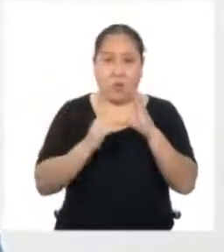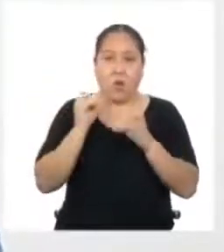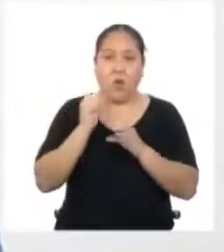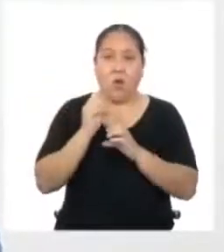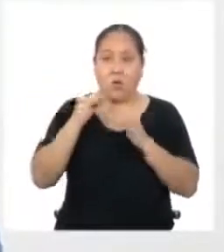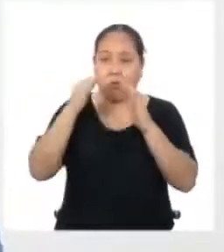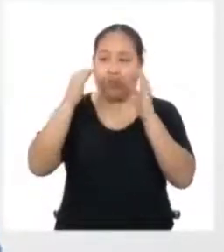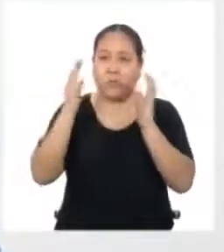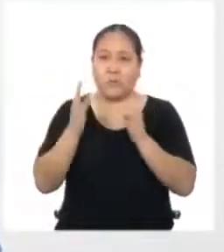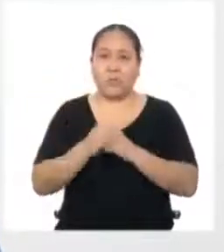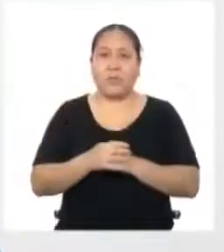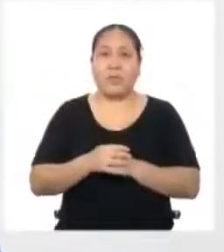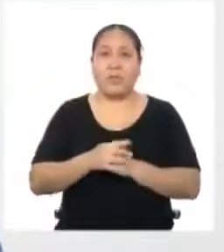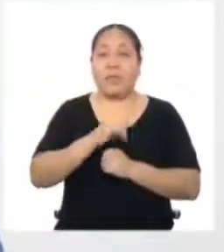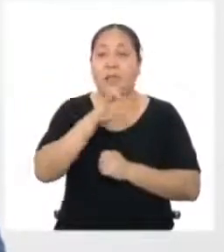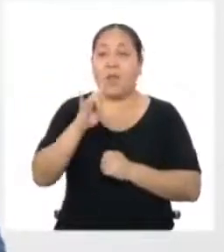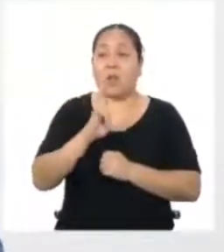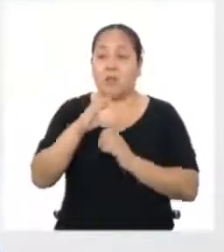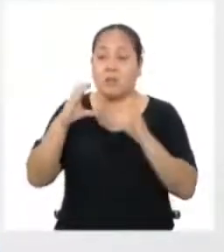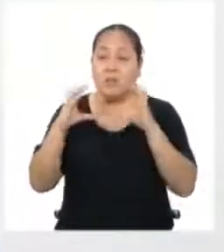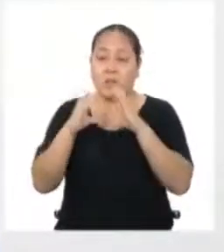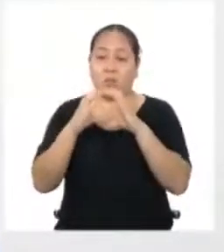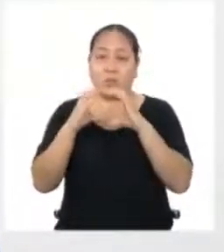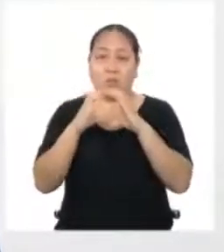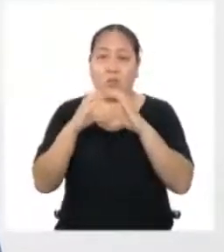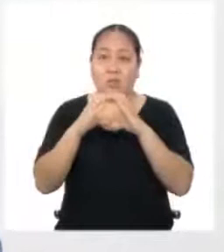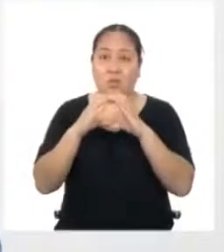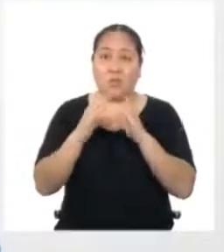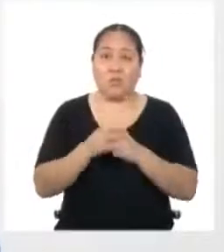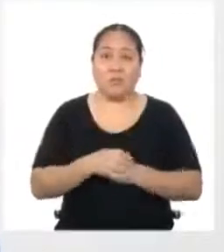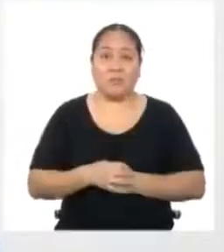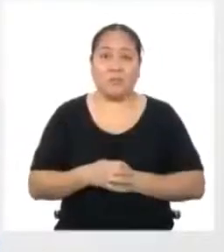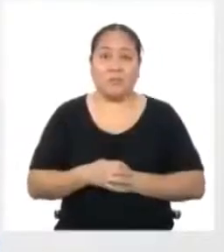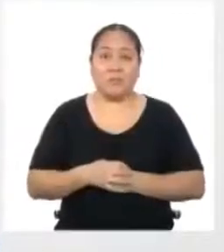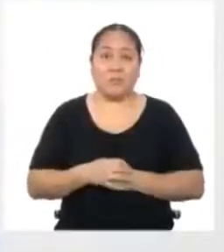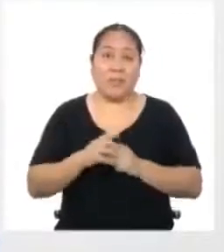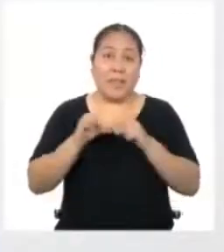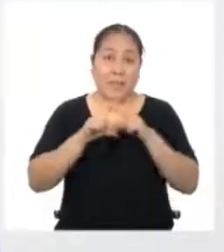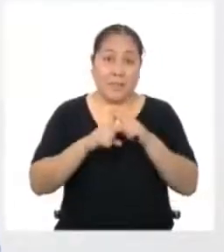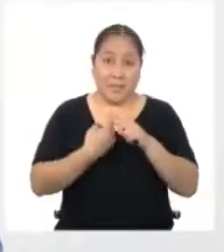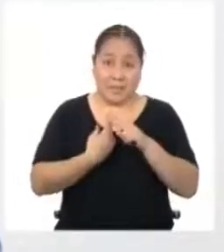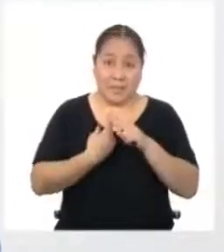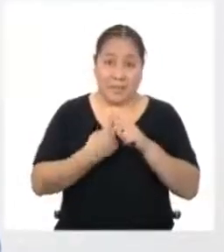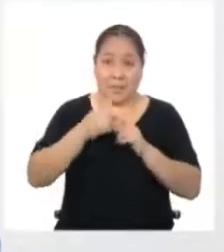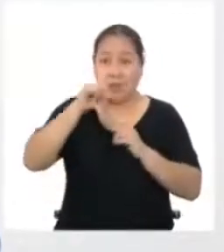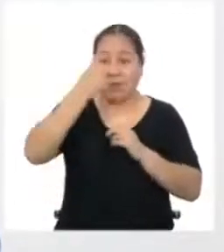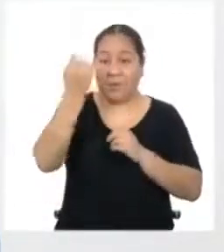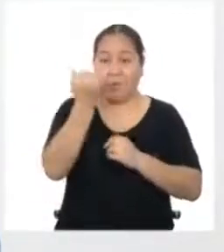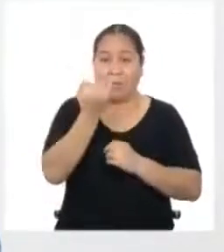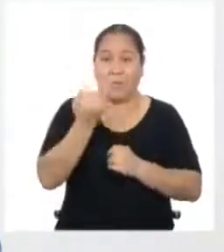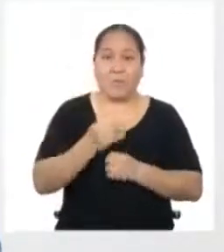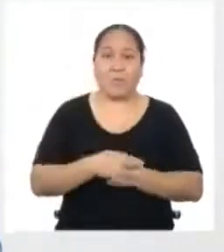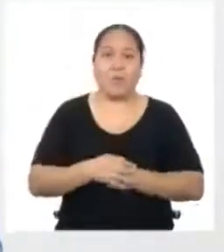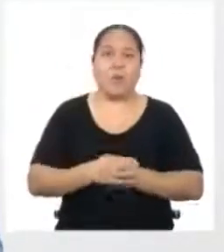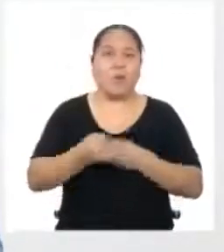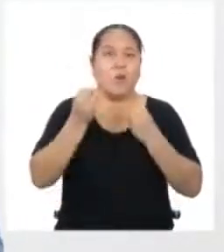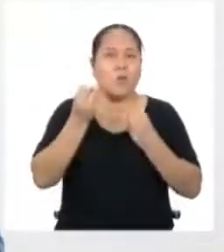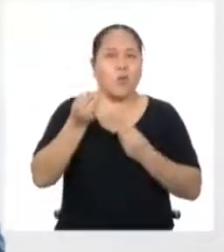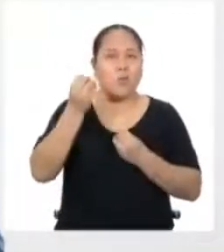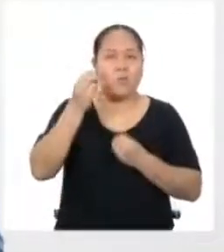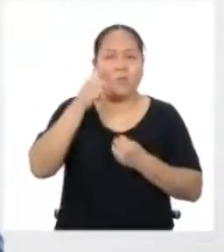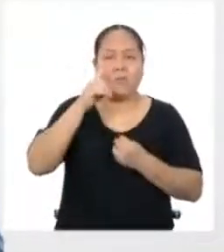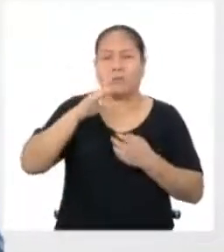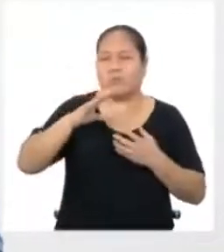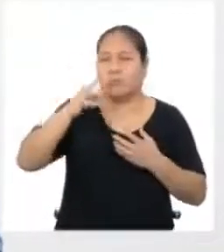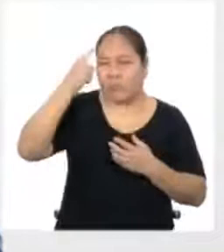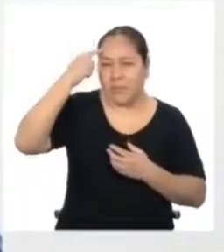cuadrado Y la cruzamos para calcular el área de un círculo Empecemos con la primera figura ¿Cómo se les ocurre que